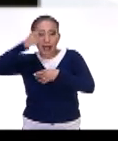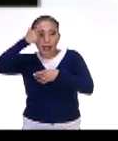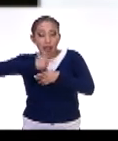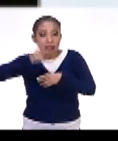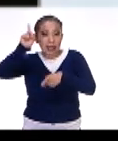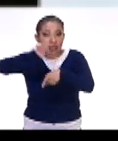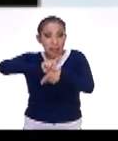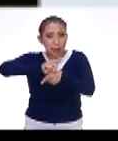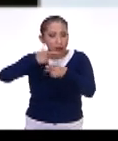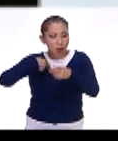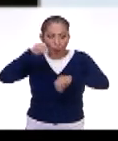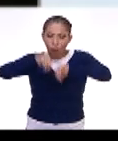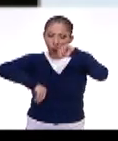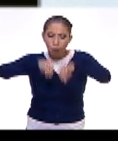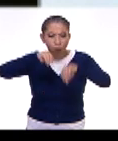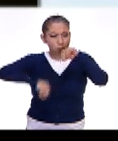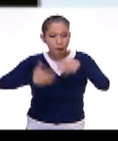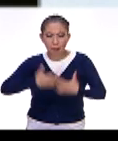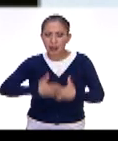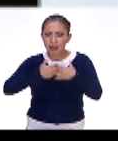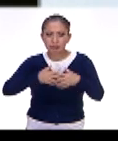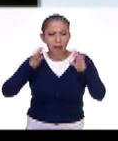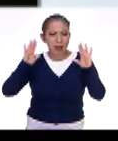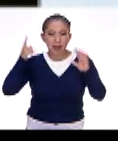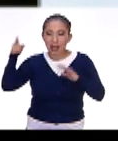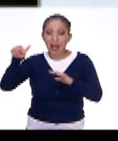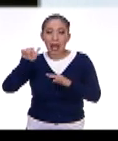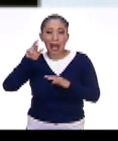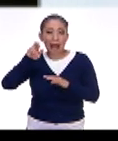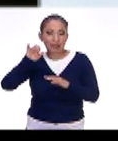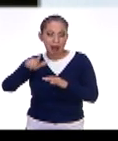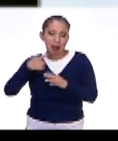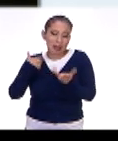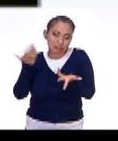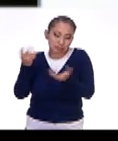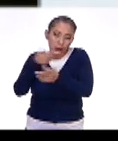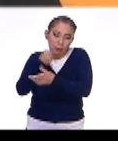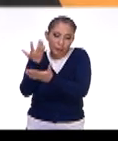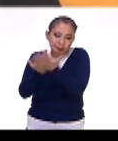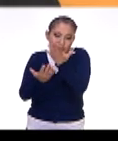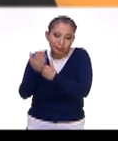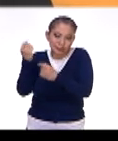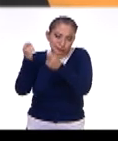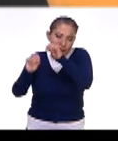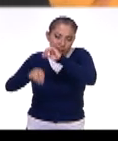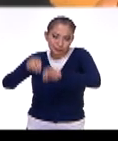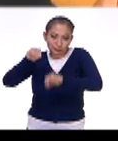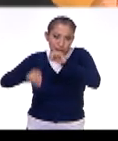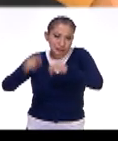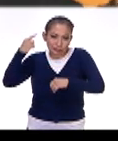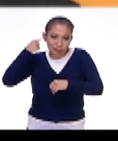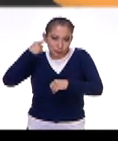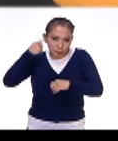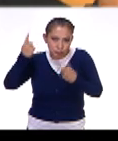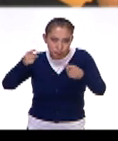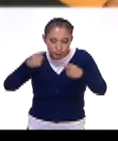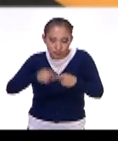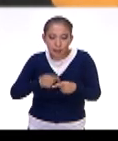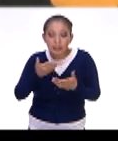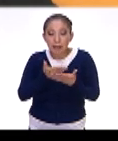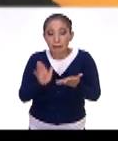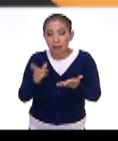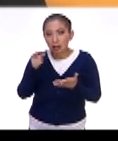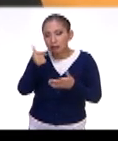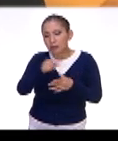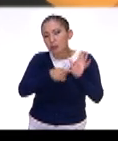Pero está construido a través de una máquina fantástica que hizo Ariel, que es un artista sonoro, mexicano. Y así, así